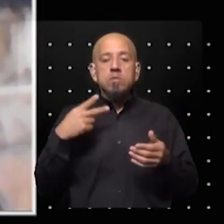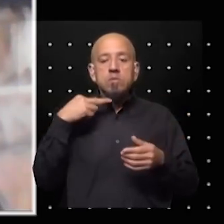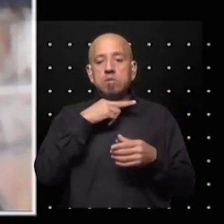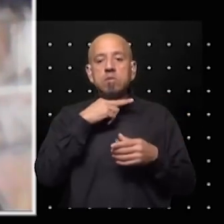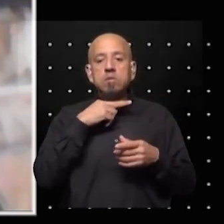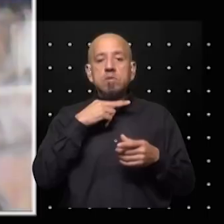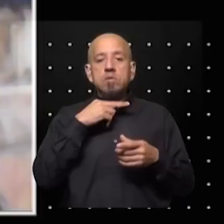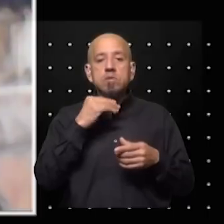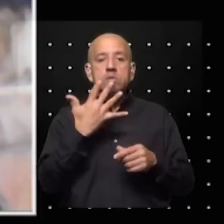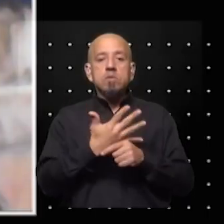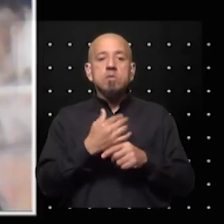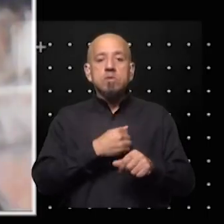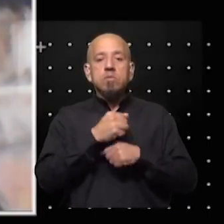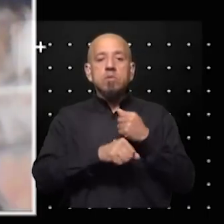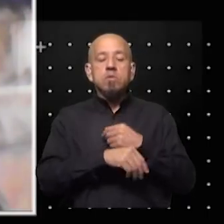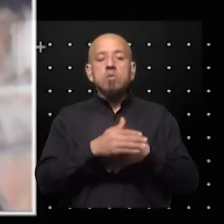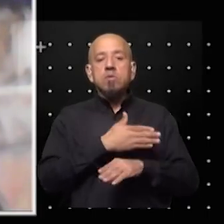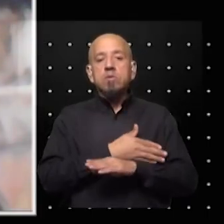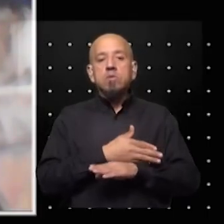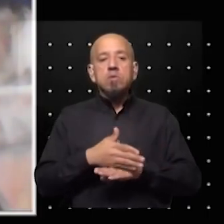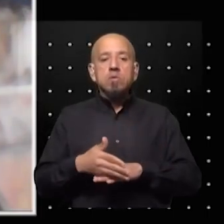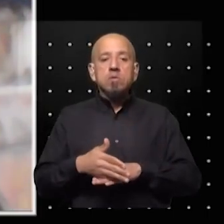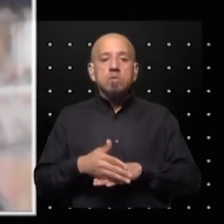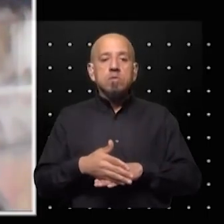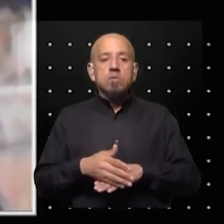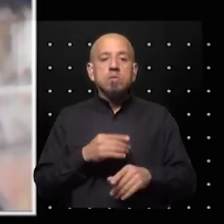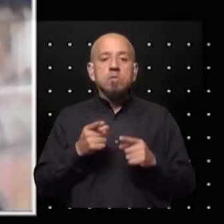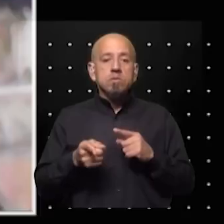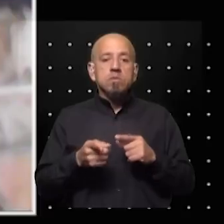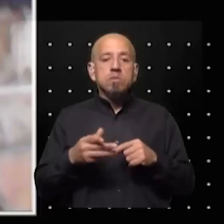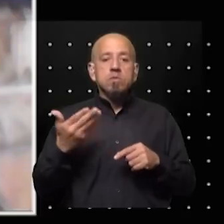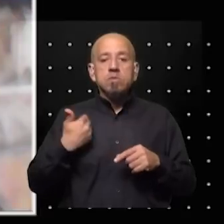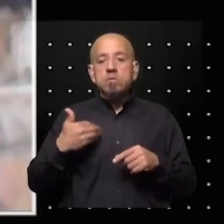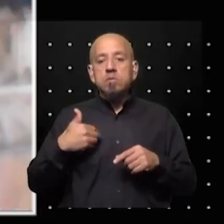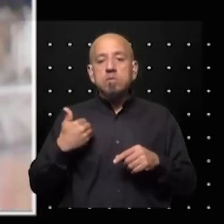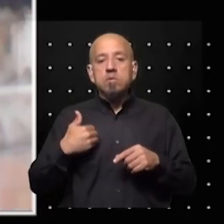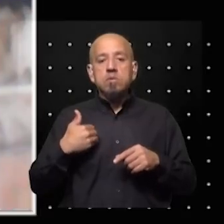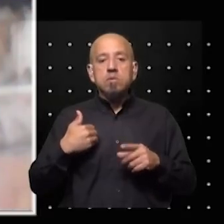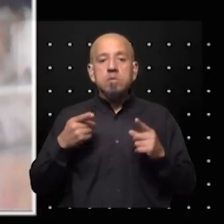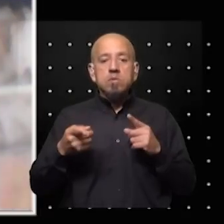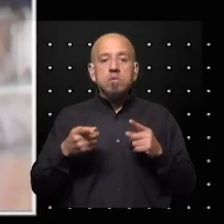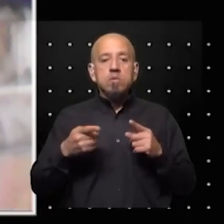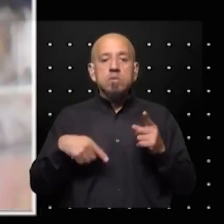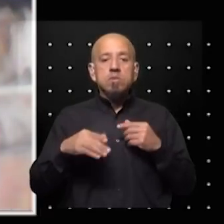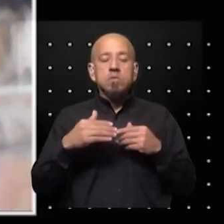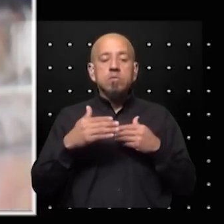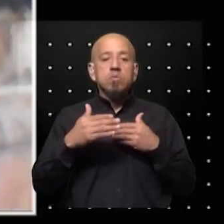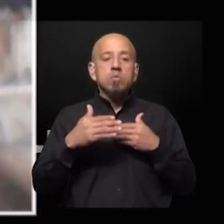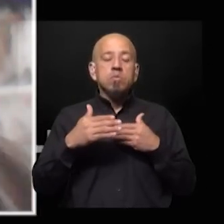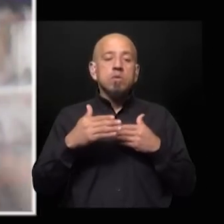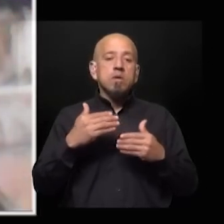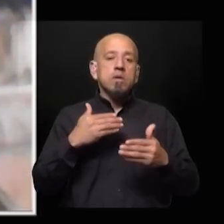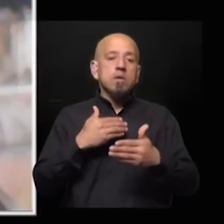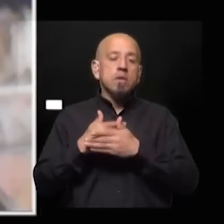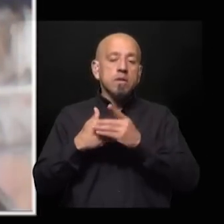cinco años después y eso sucedió en la Argentina durante el gobierno de una derecha que todavía te hablaba